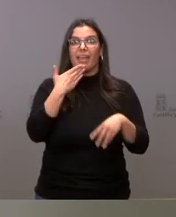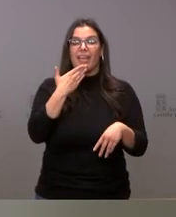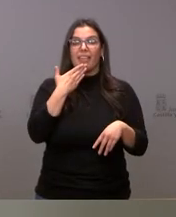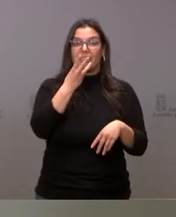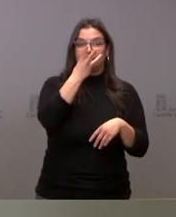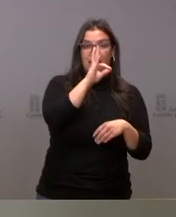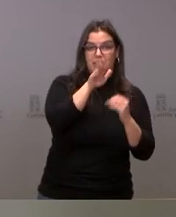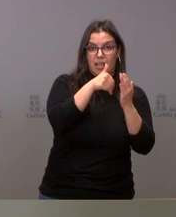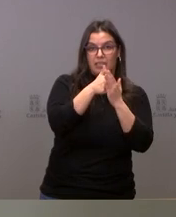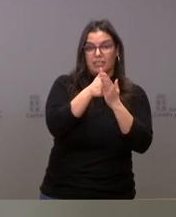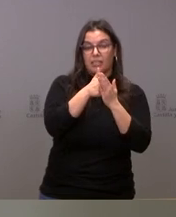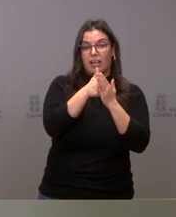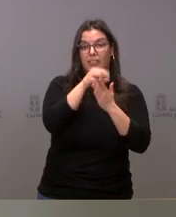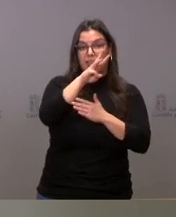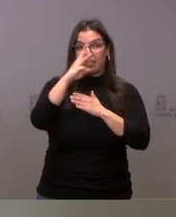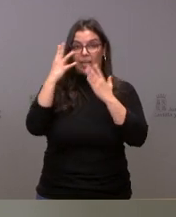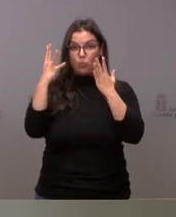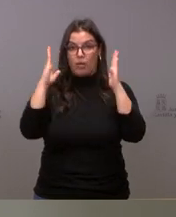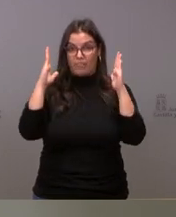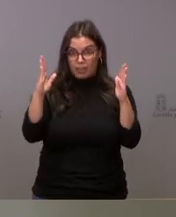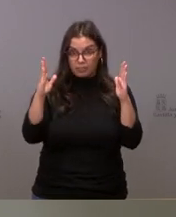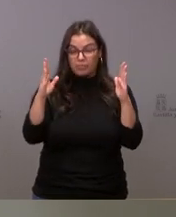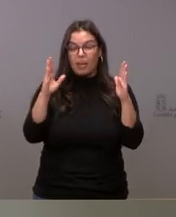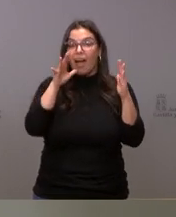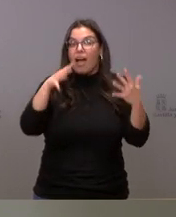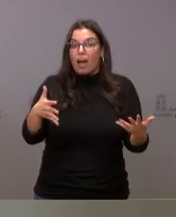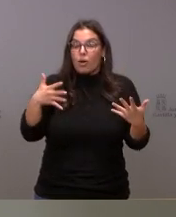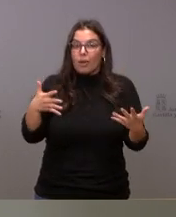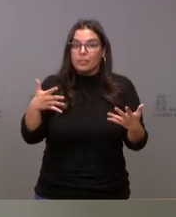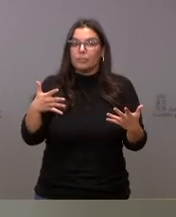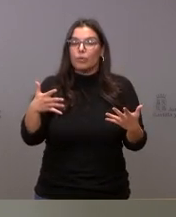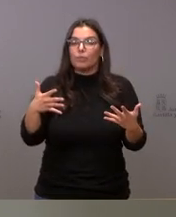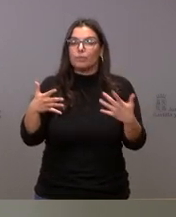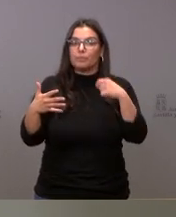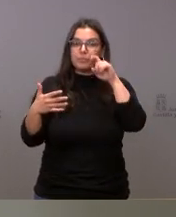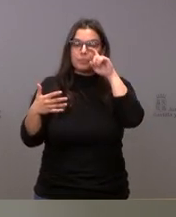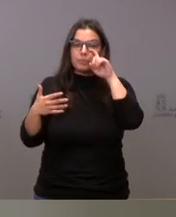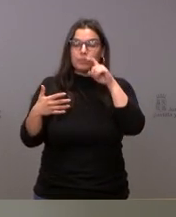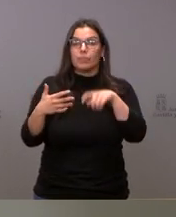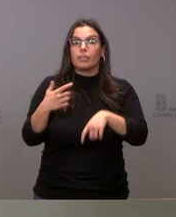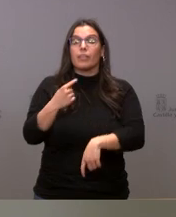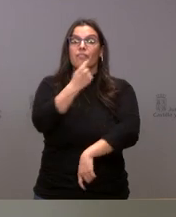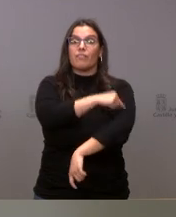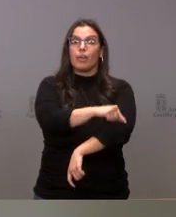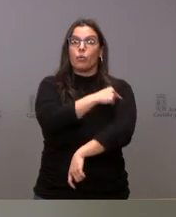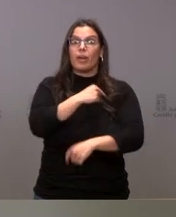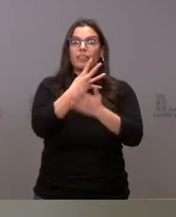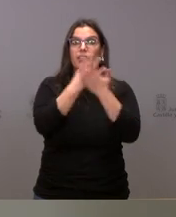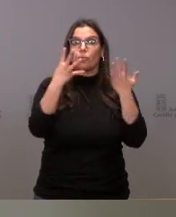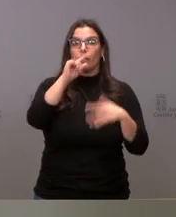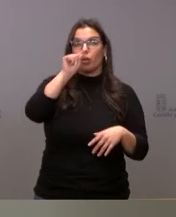de entre 30 y 39 años tenemos en este momento un 19,5%